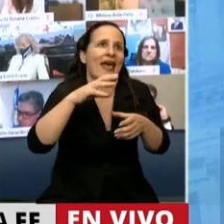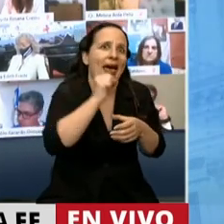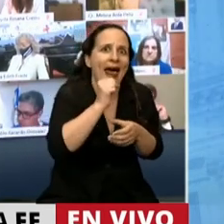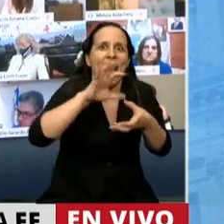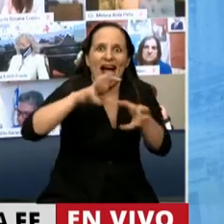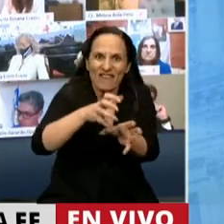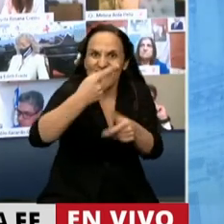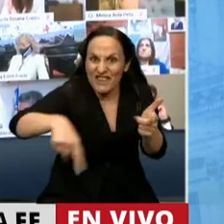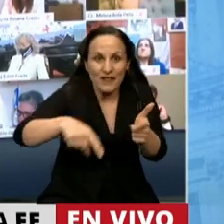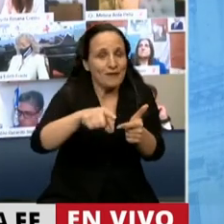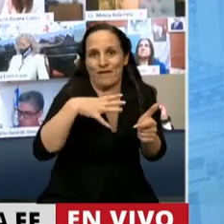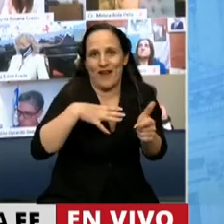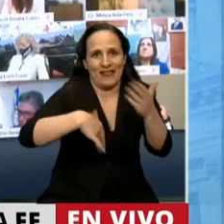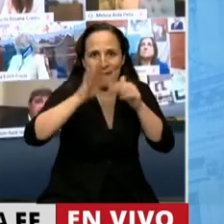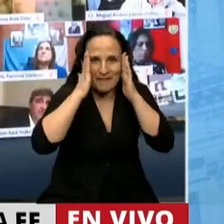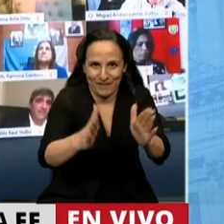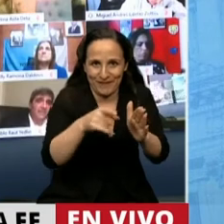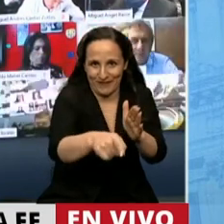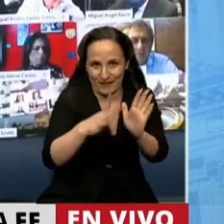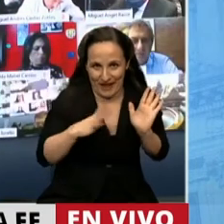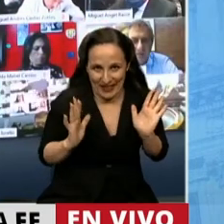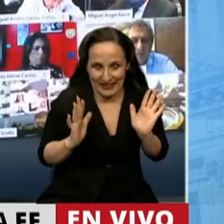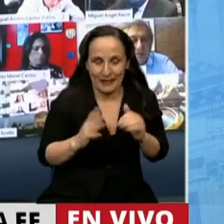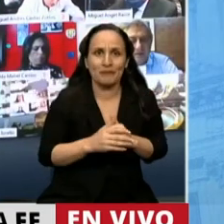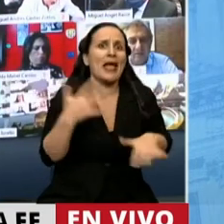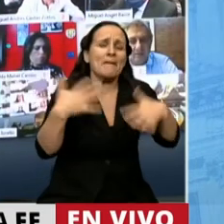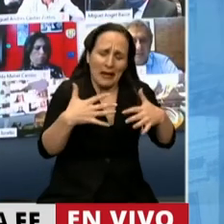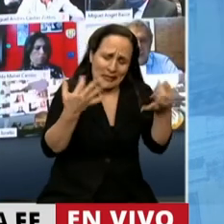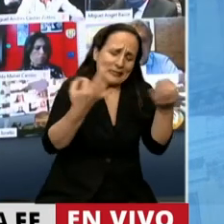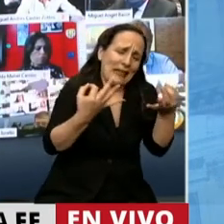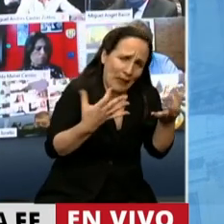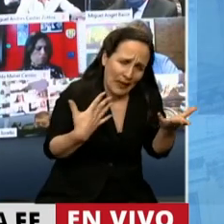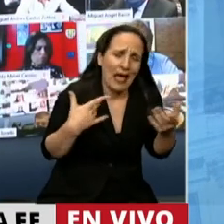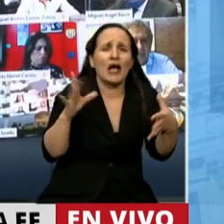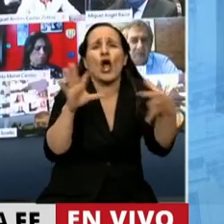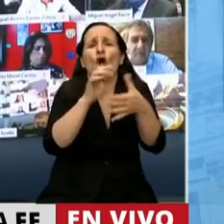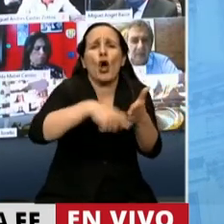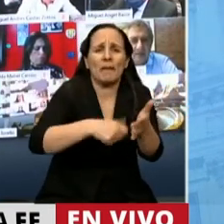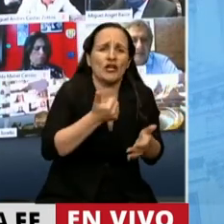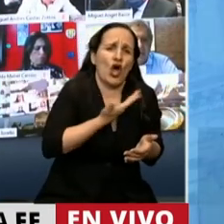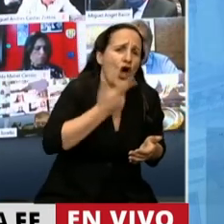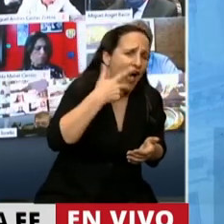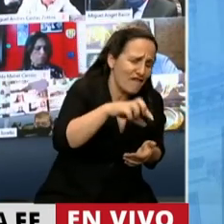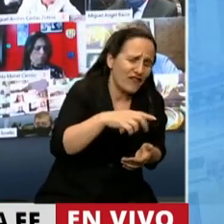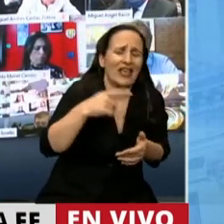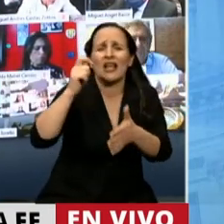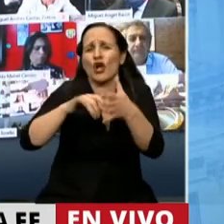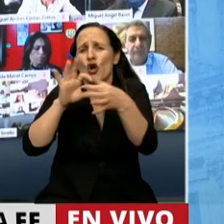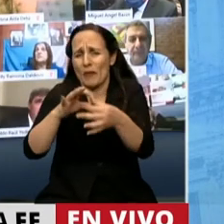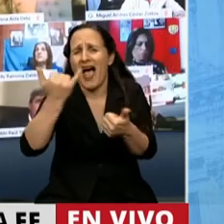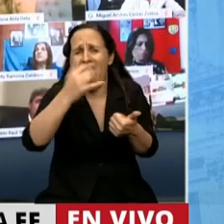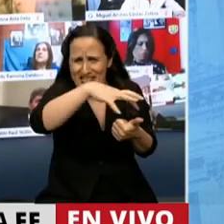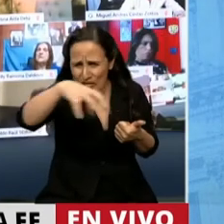Entonces, está bien la emergencia. Convenios especiales con la FIB, convenios especiales con la SED, detenemos las